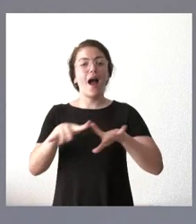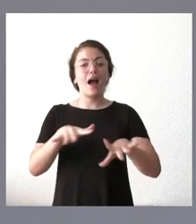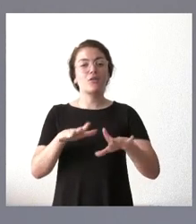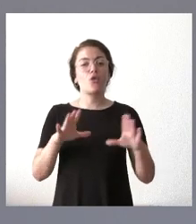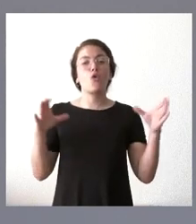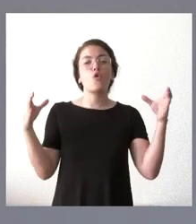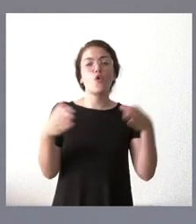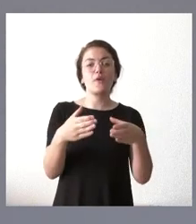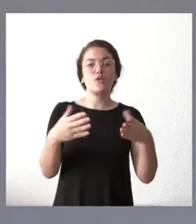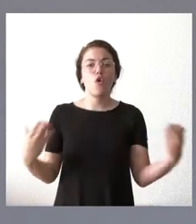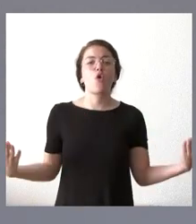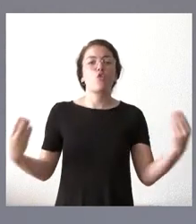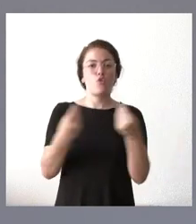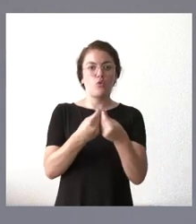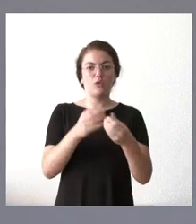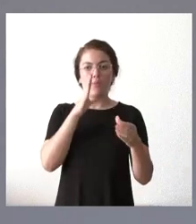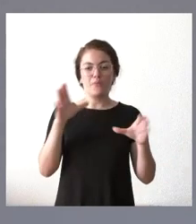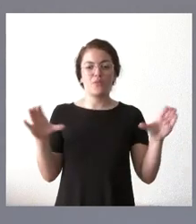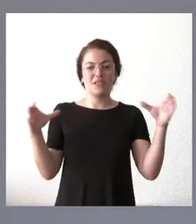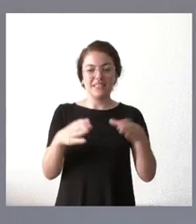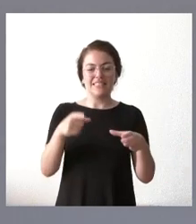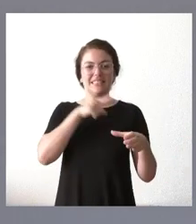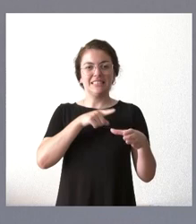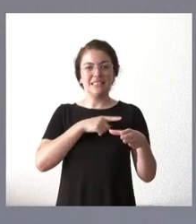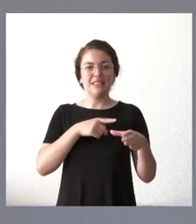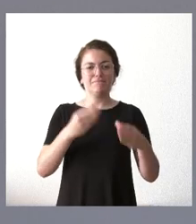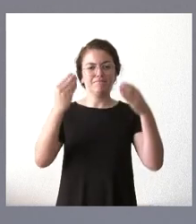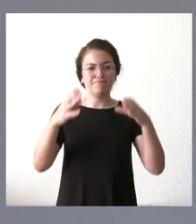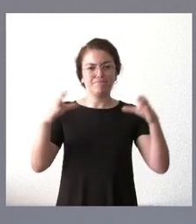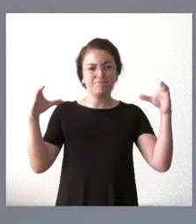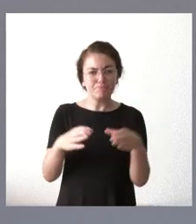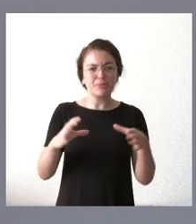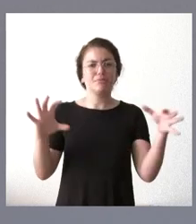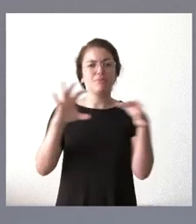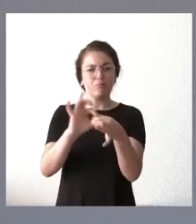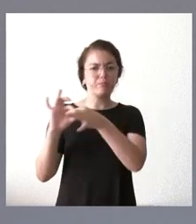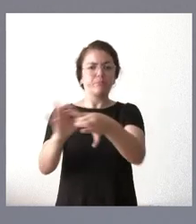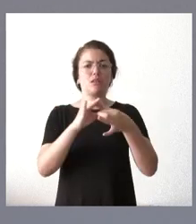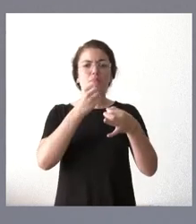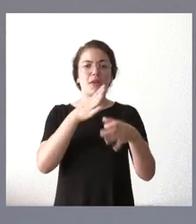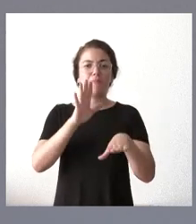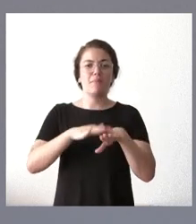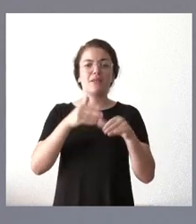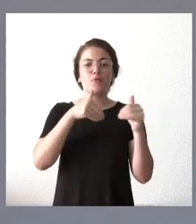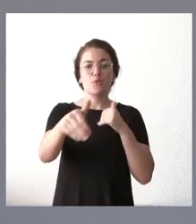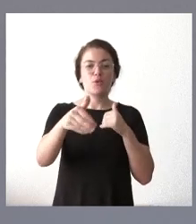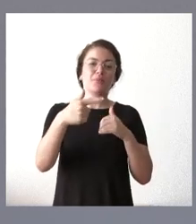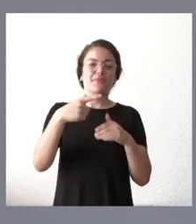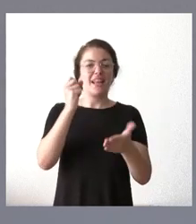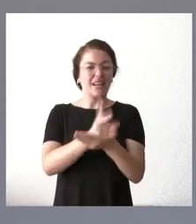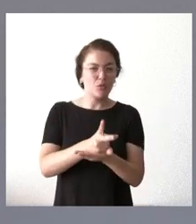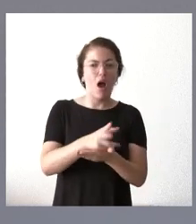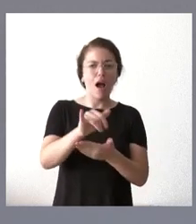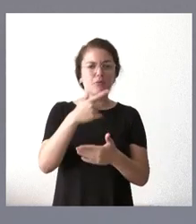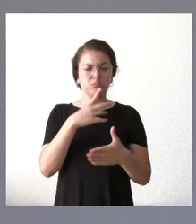de un Gobierno que se siente unido y cohesionado ante las dificultades y ante los retos que tenemos por delante. Eso no quita en modo